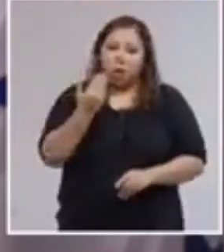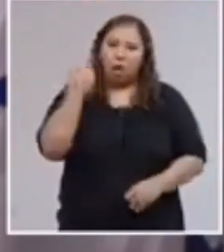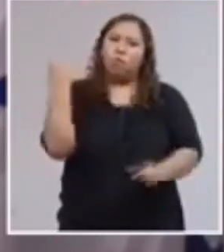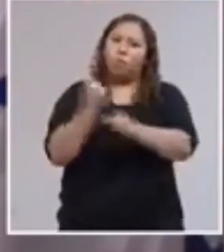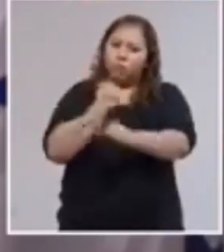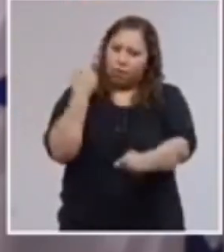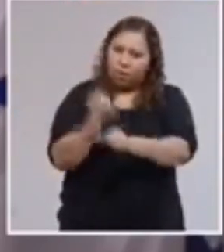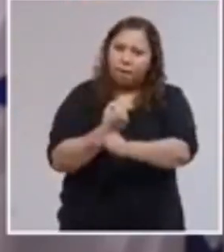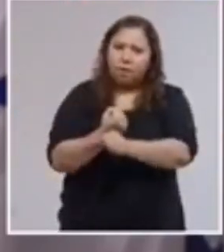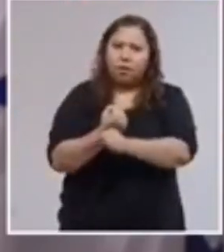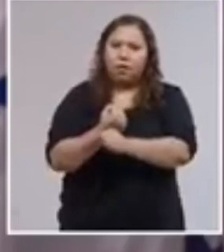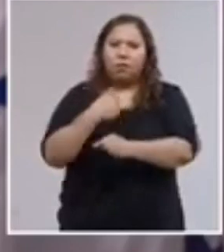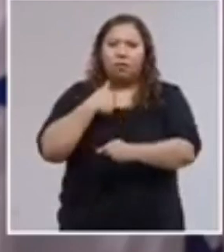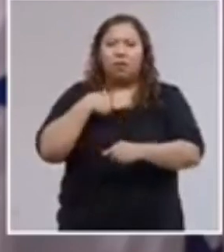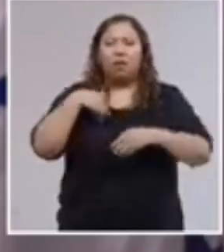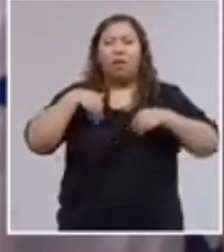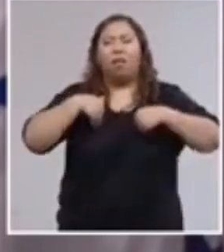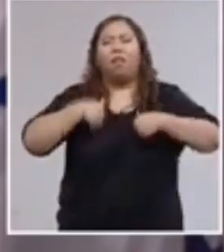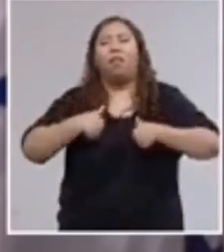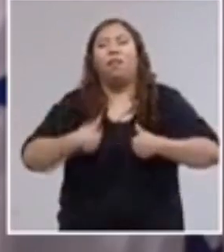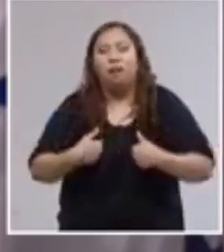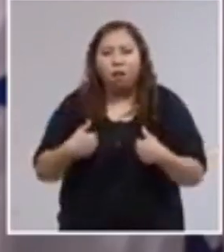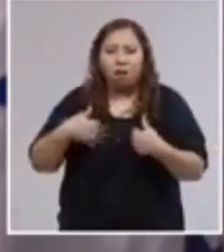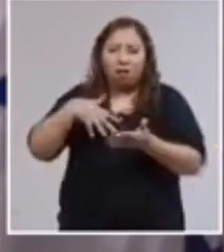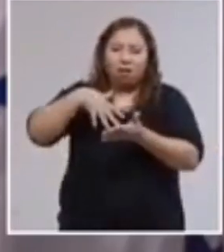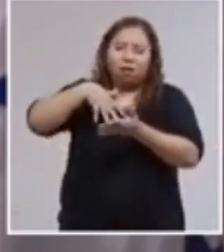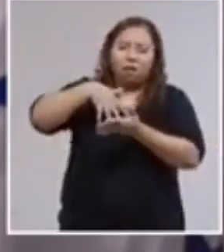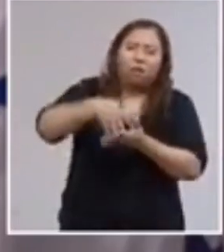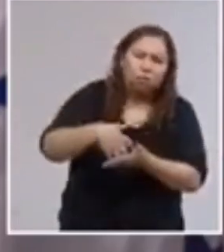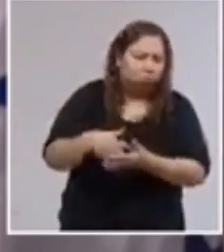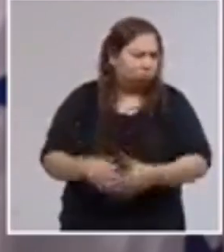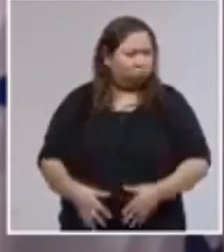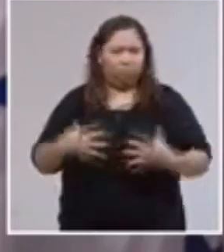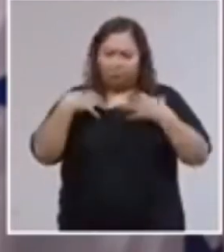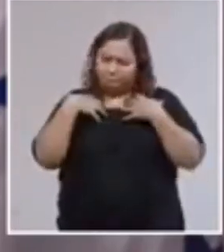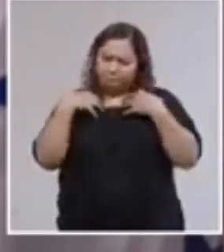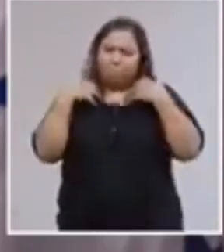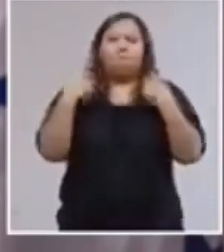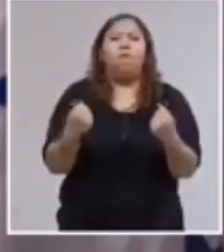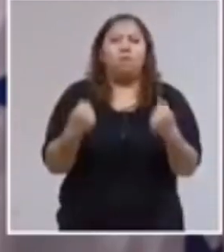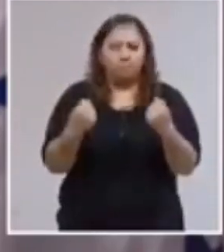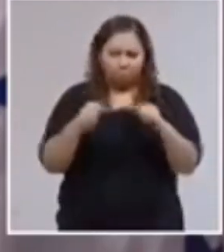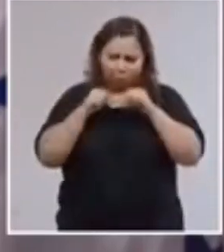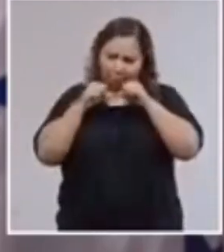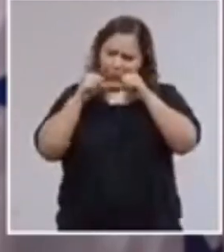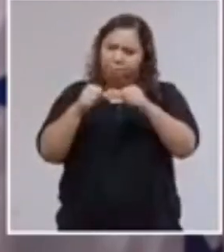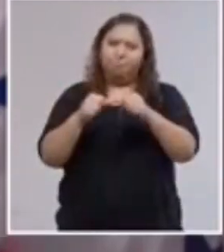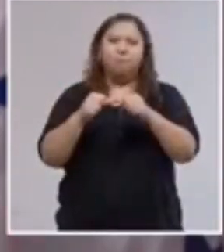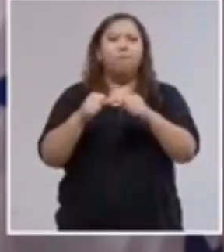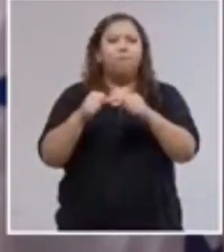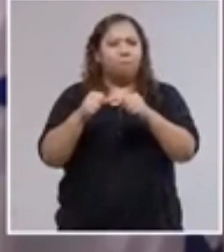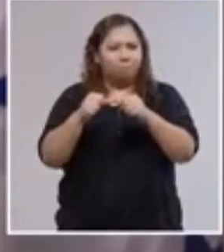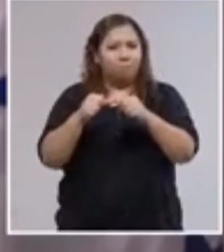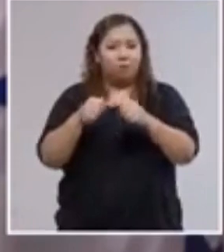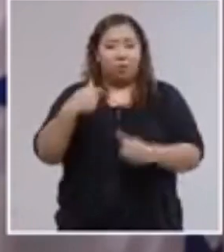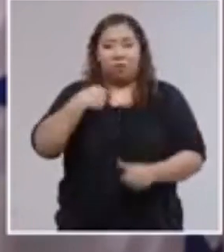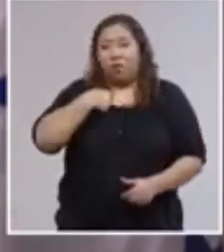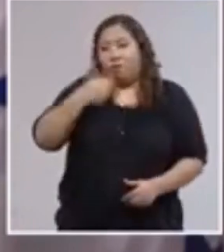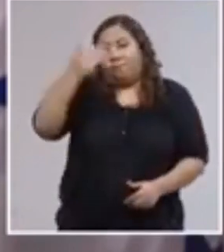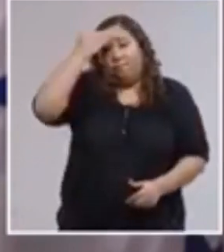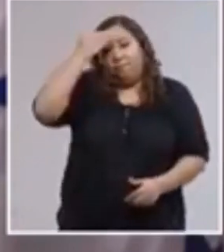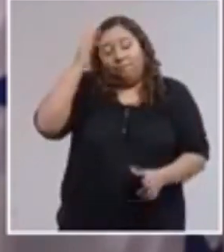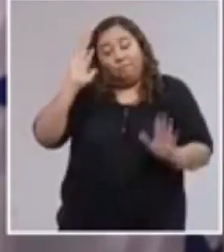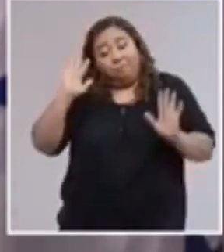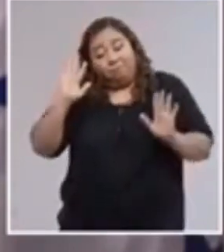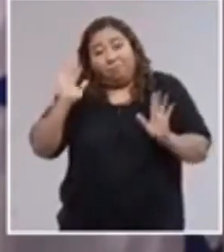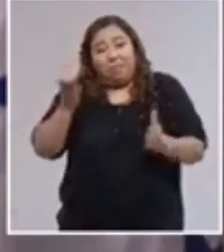con suficiente fuerza y energía para seguir adelante y vencer esta pandemia. Sabíamos que estábamos expuestos y